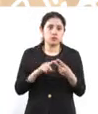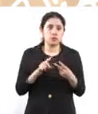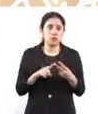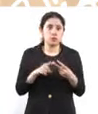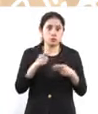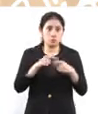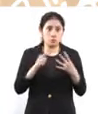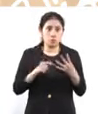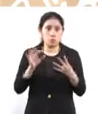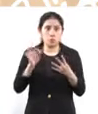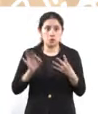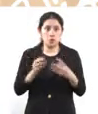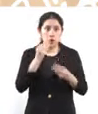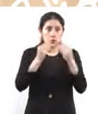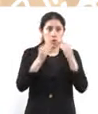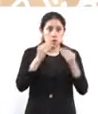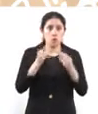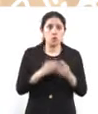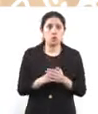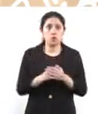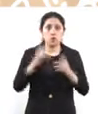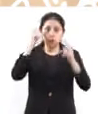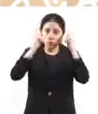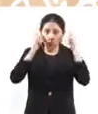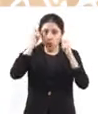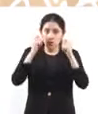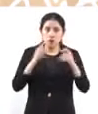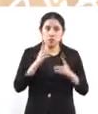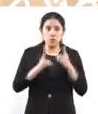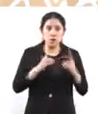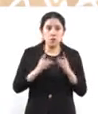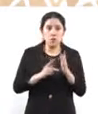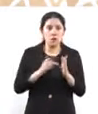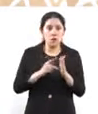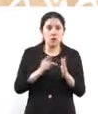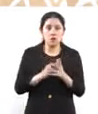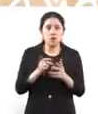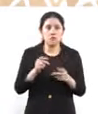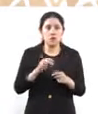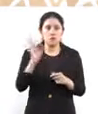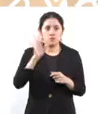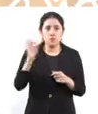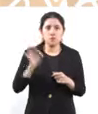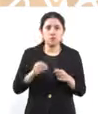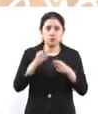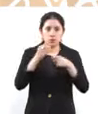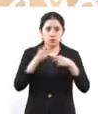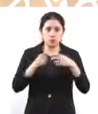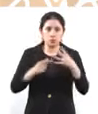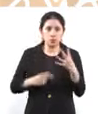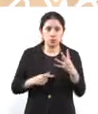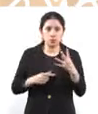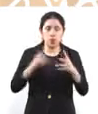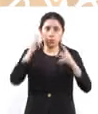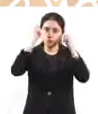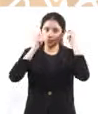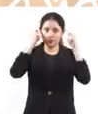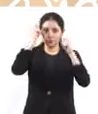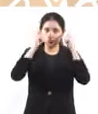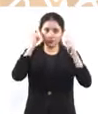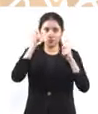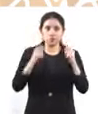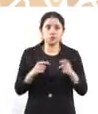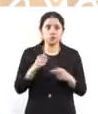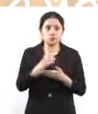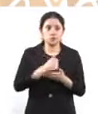ciento, turismo deportivo y rural otro 14 por ciento. Es decir, que ahí todos esos turistas van a encontrar su felicidad en la